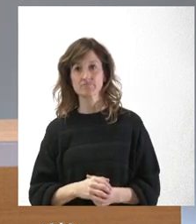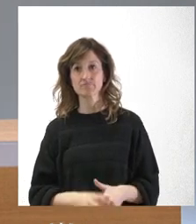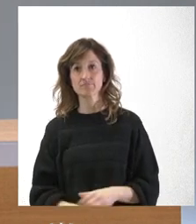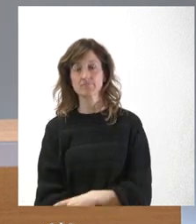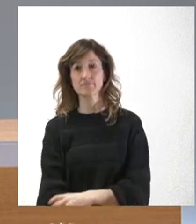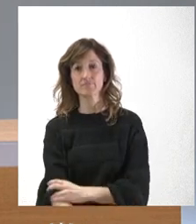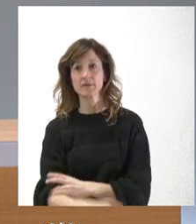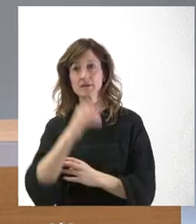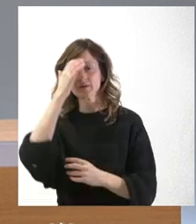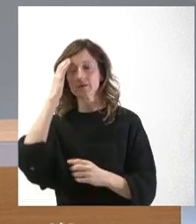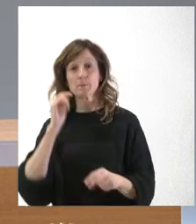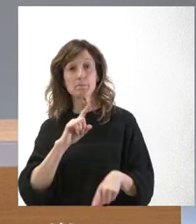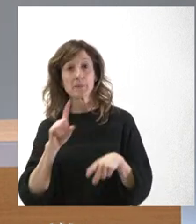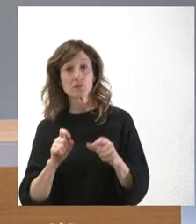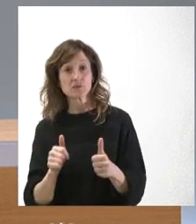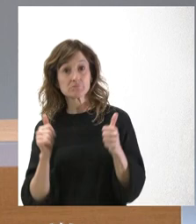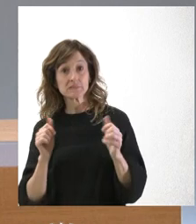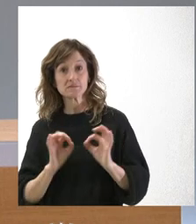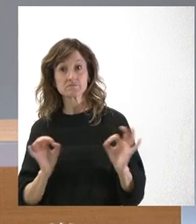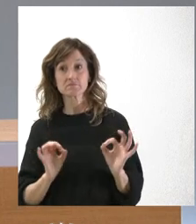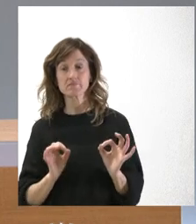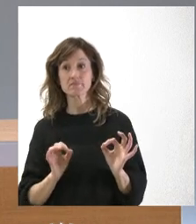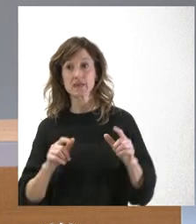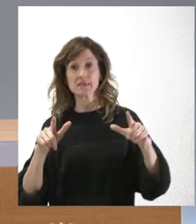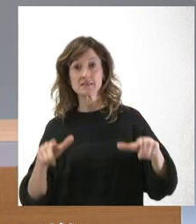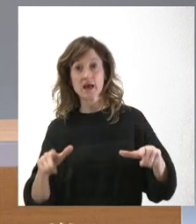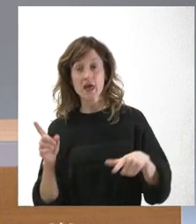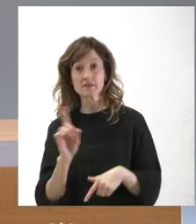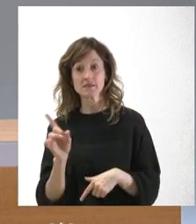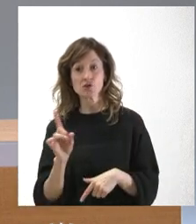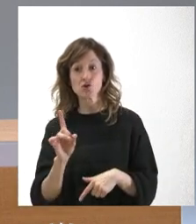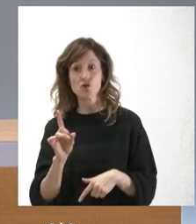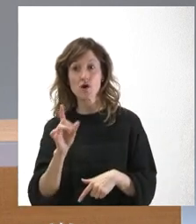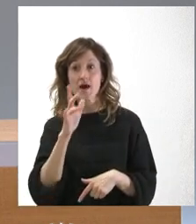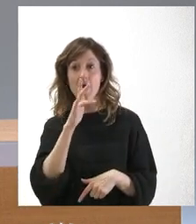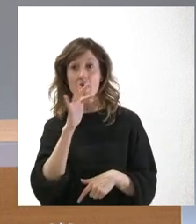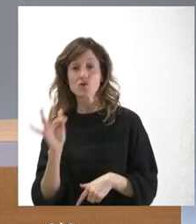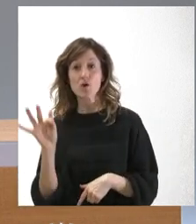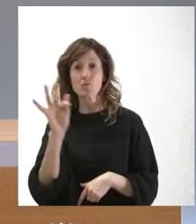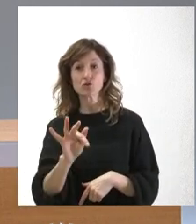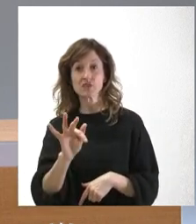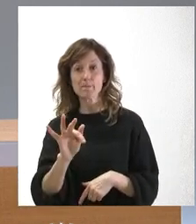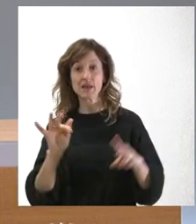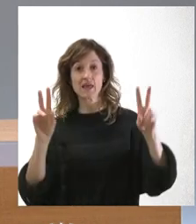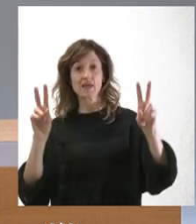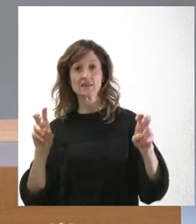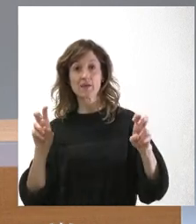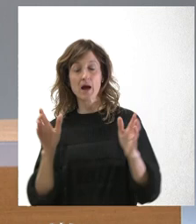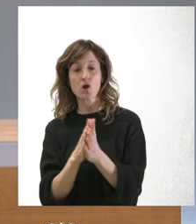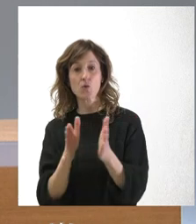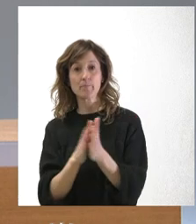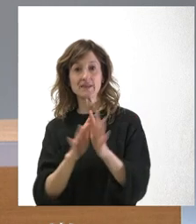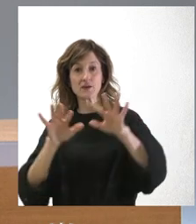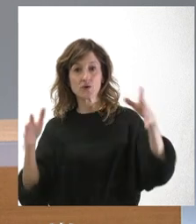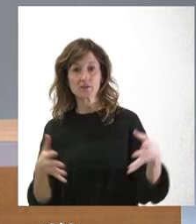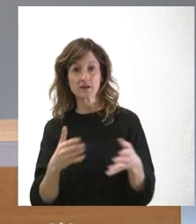No sé si tenemos algunas preguntas en la sala. Si no, vamos a dar paso, como siempre, a nuestros compañeros del